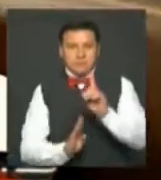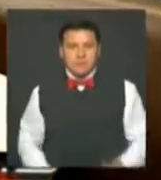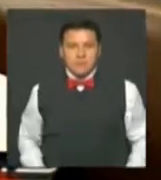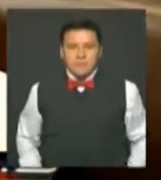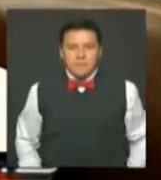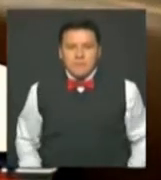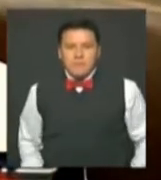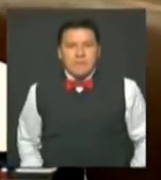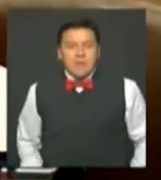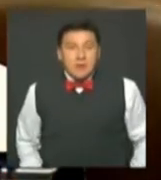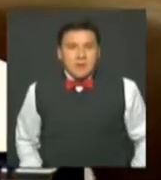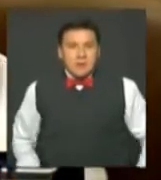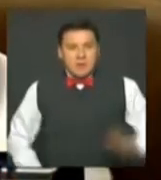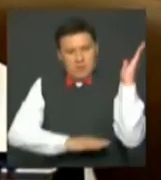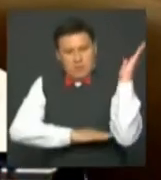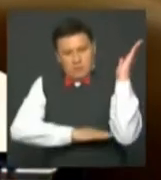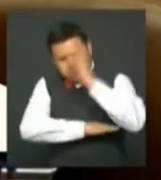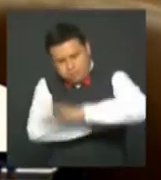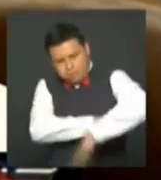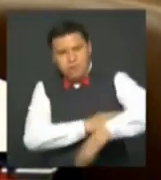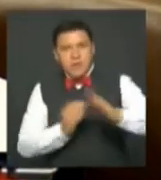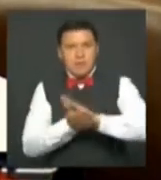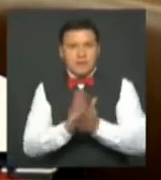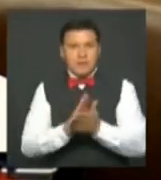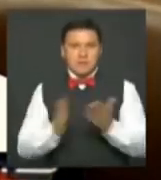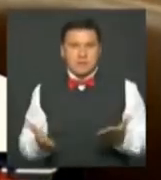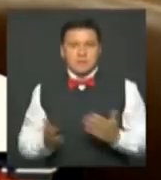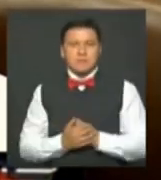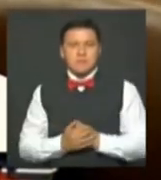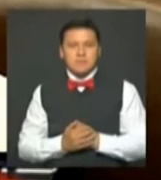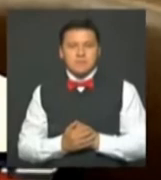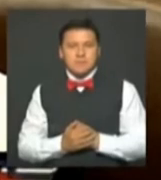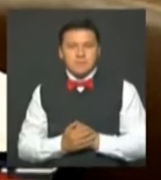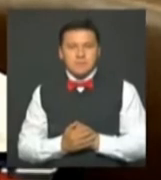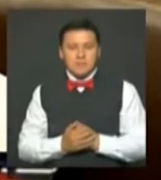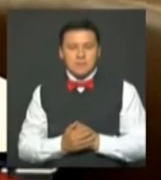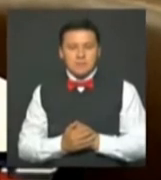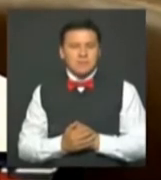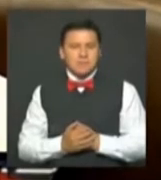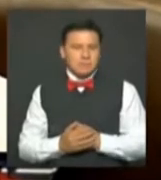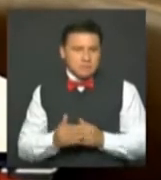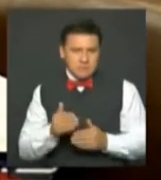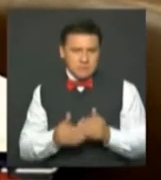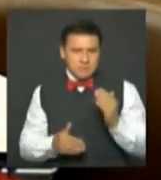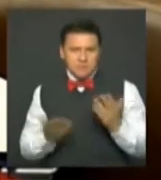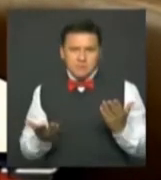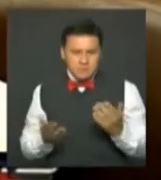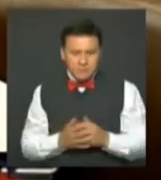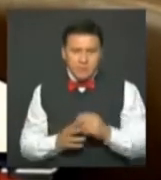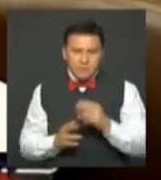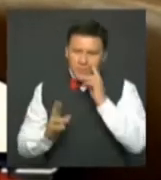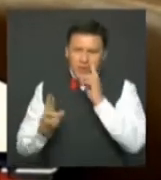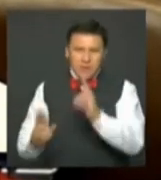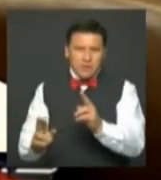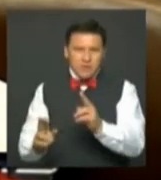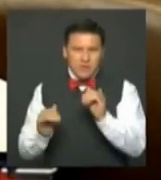En esta maratón legislativa por la paz, hay que empezar por reconocer el